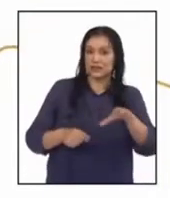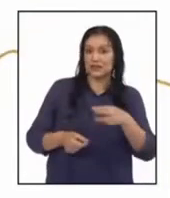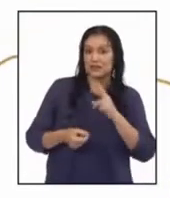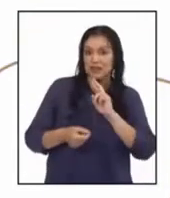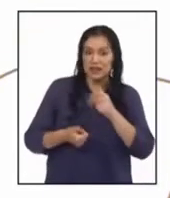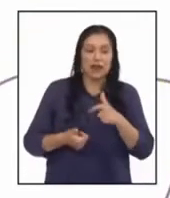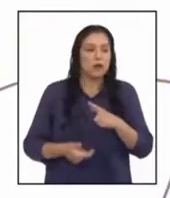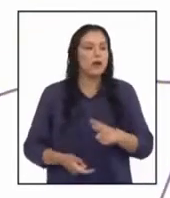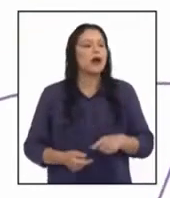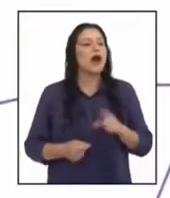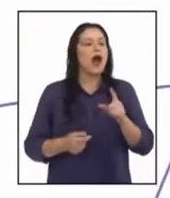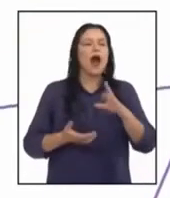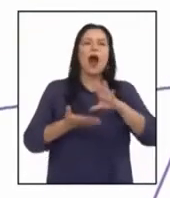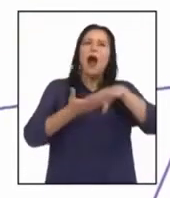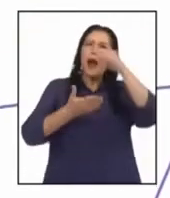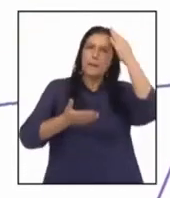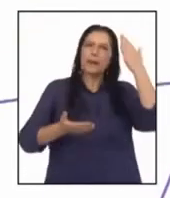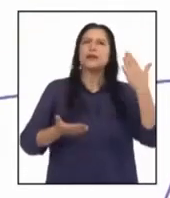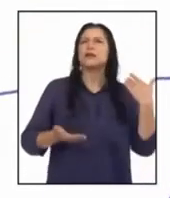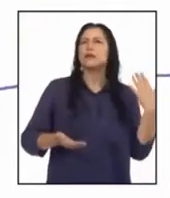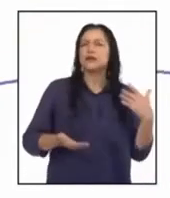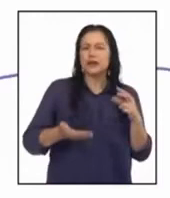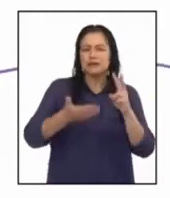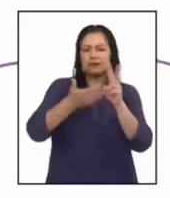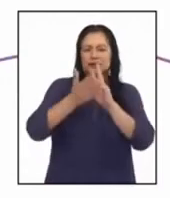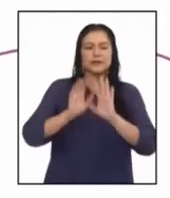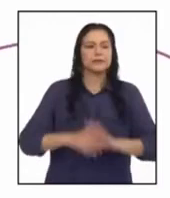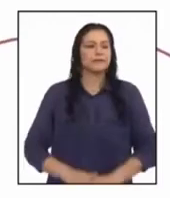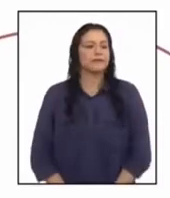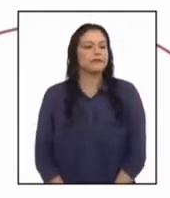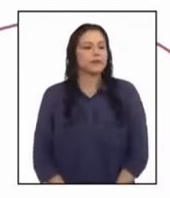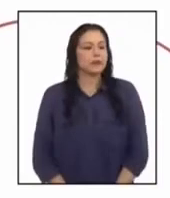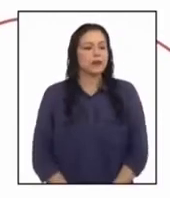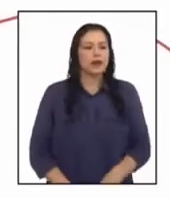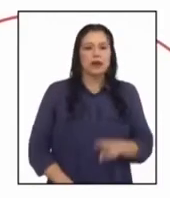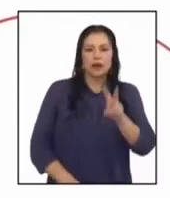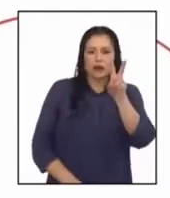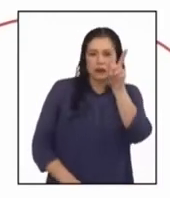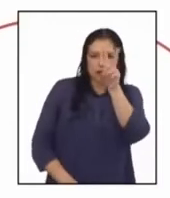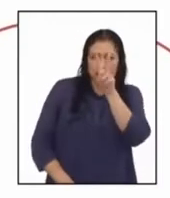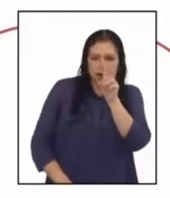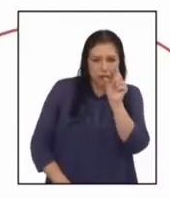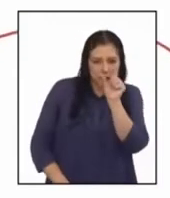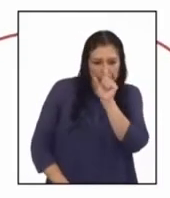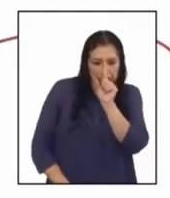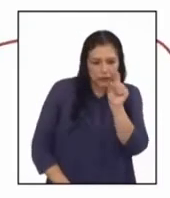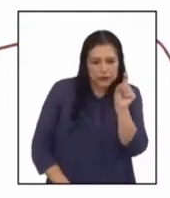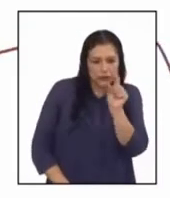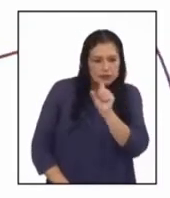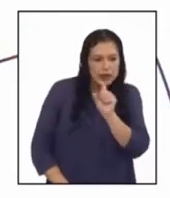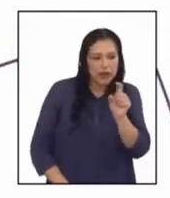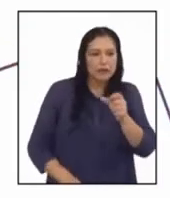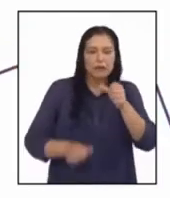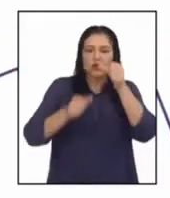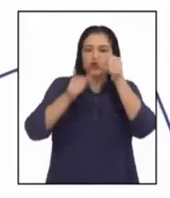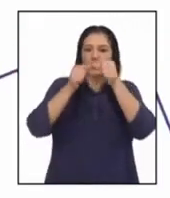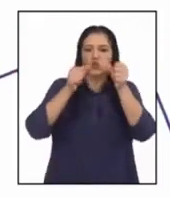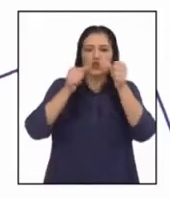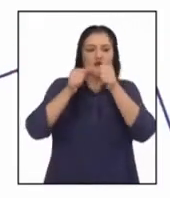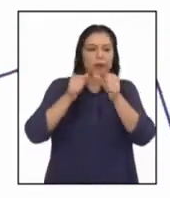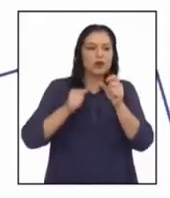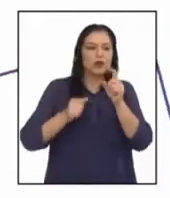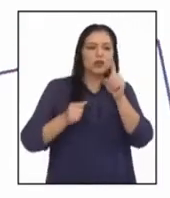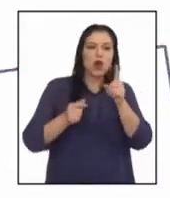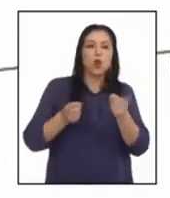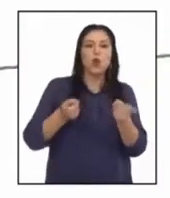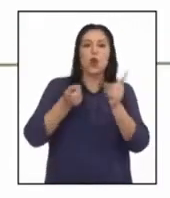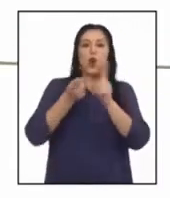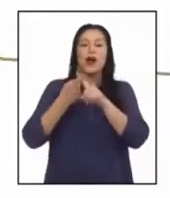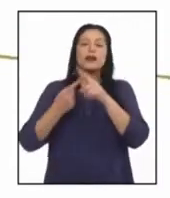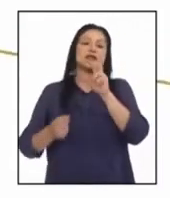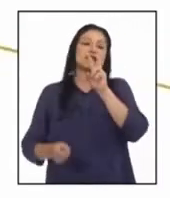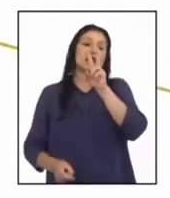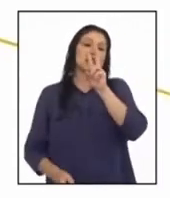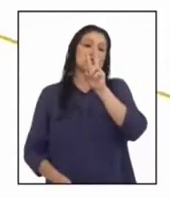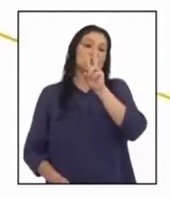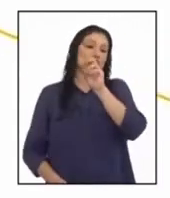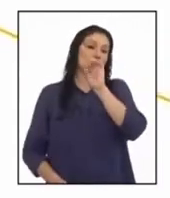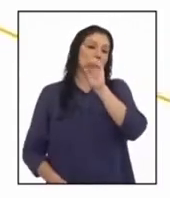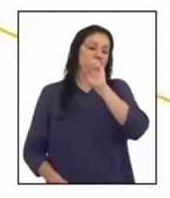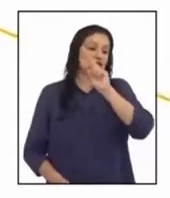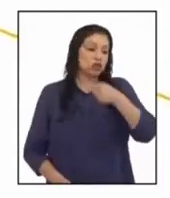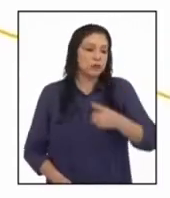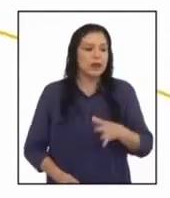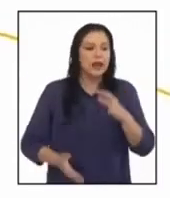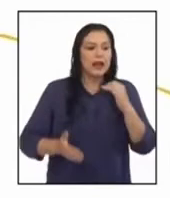Hace un tiempo aprendimos a leer planos de escala. Si observamos la leyenda, podemos ver una escala numérica de 1 a 200.000 y una escala